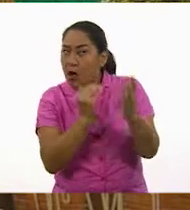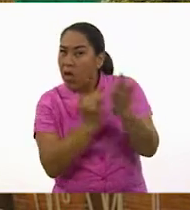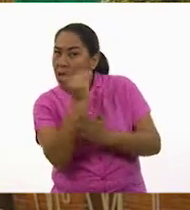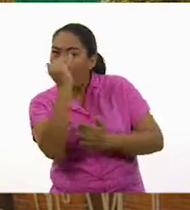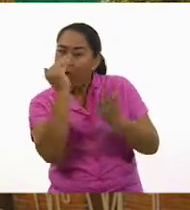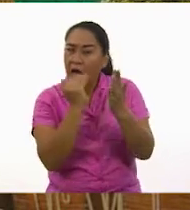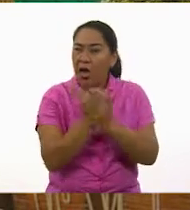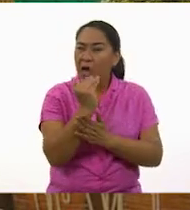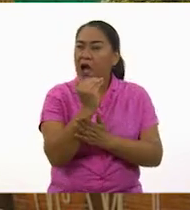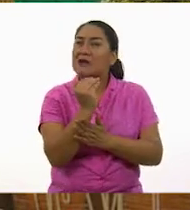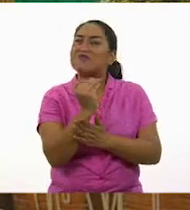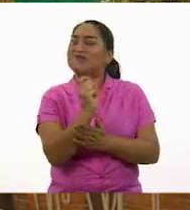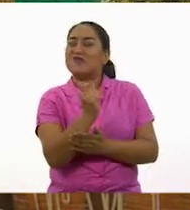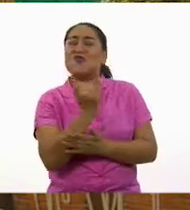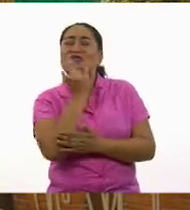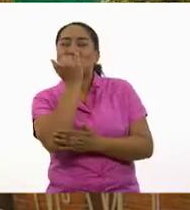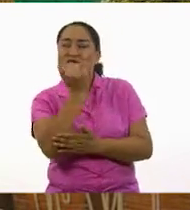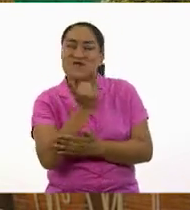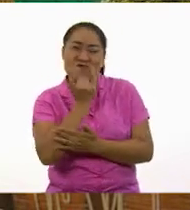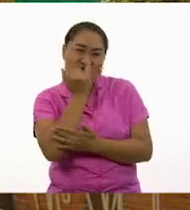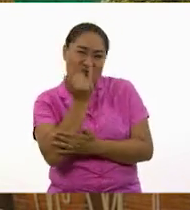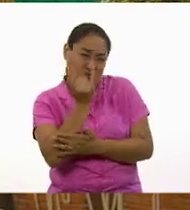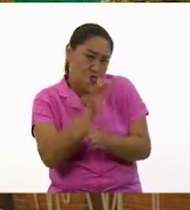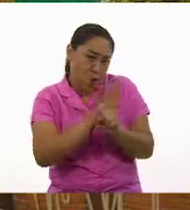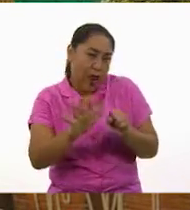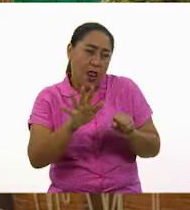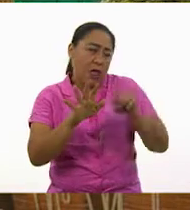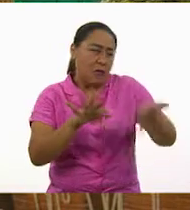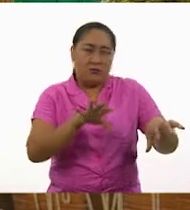y falsa de un grupo en general.